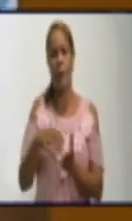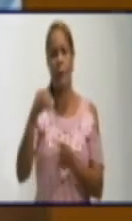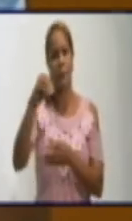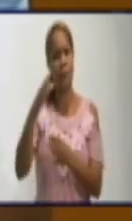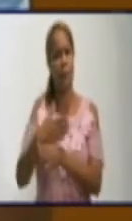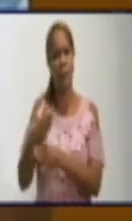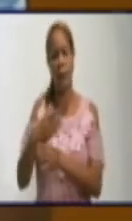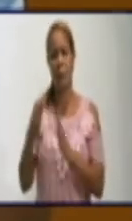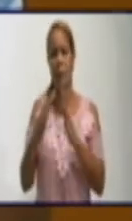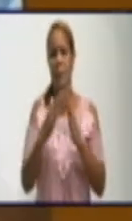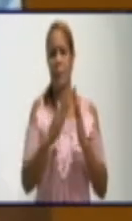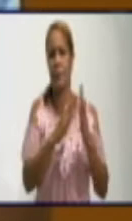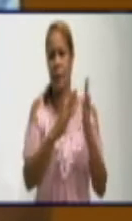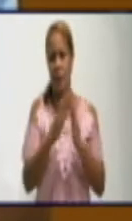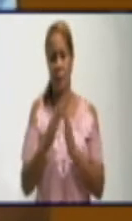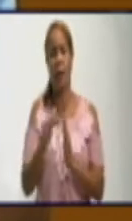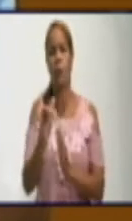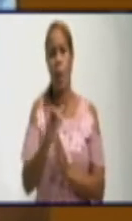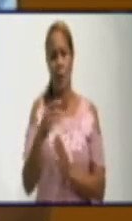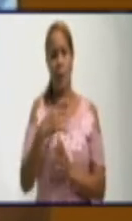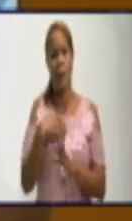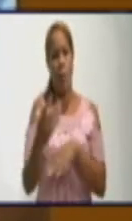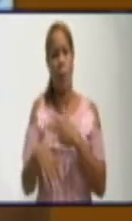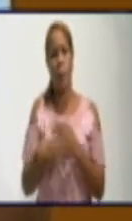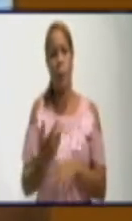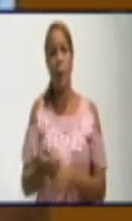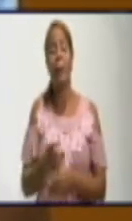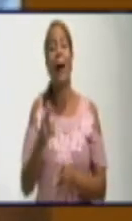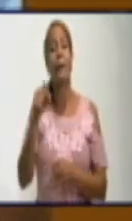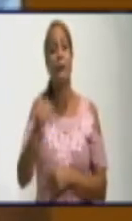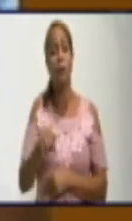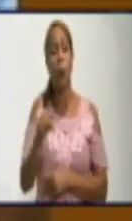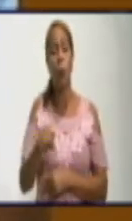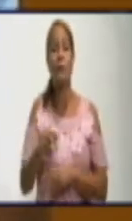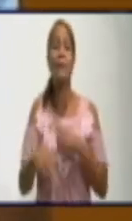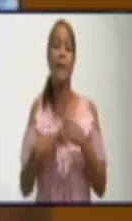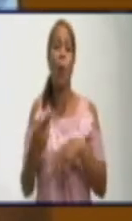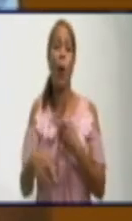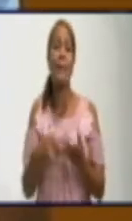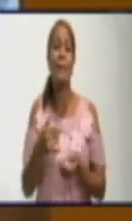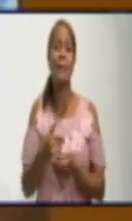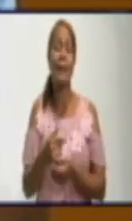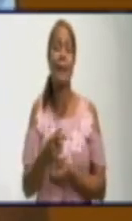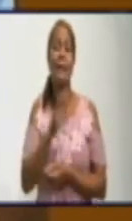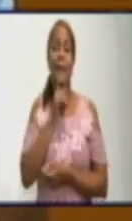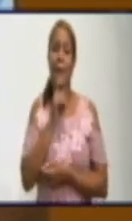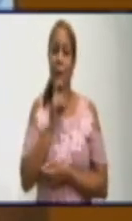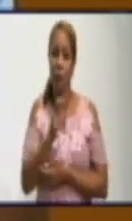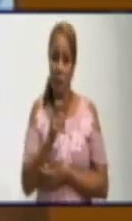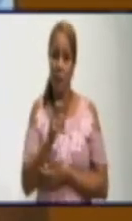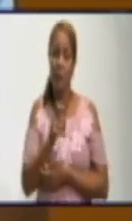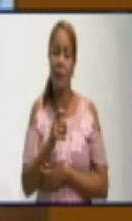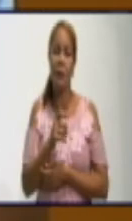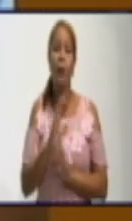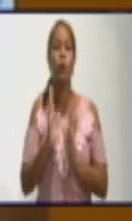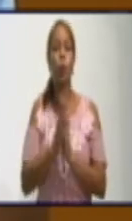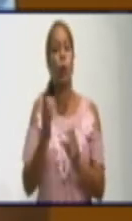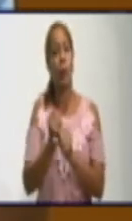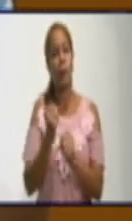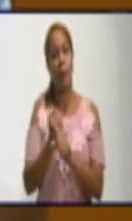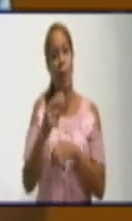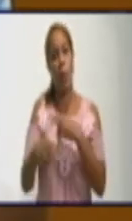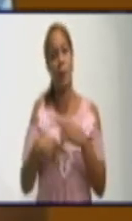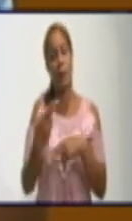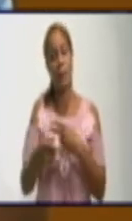afectado por la panadería 485, así que hemos atendido, que hoy es insuficiente lo que hacemos, porque tenemos que decir también que nuestras